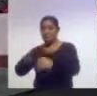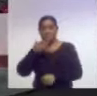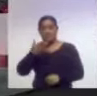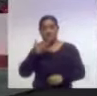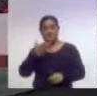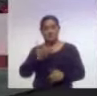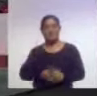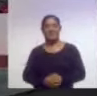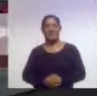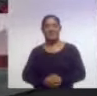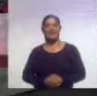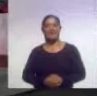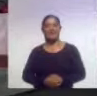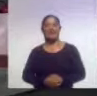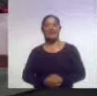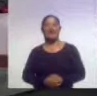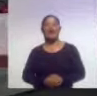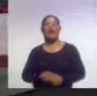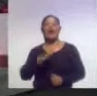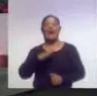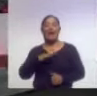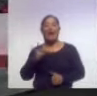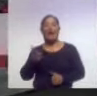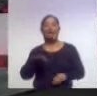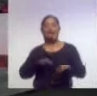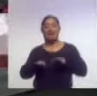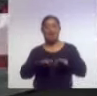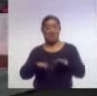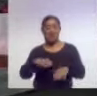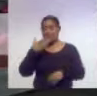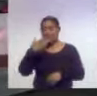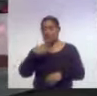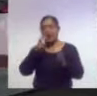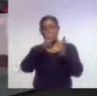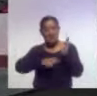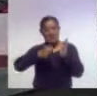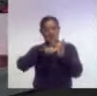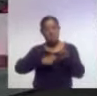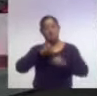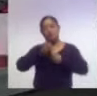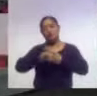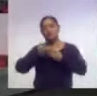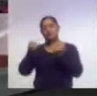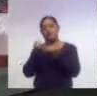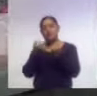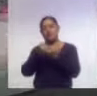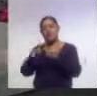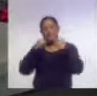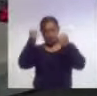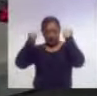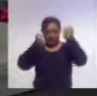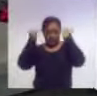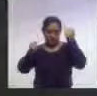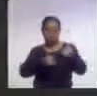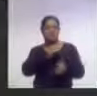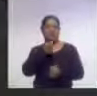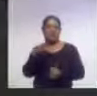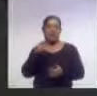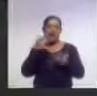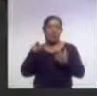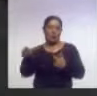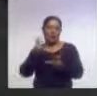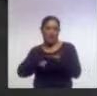certificación. Se les han estado dando opciones de trabajo, se les han dado correcciones, se están rompiendo mitos de fitness que no son válidos.